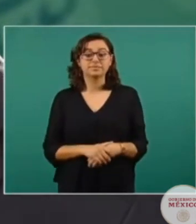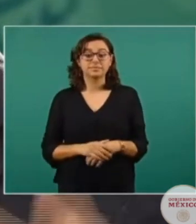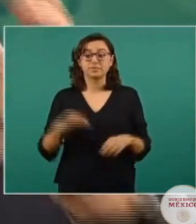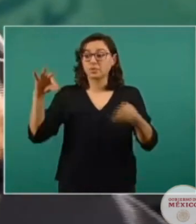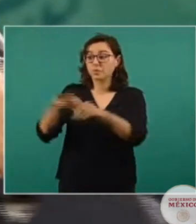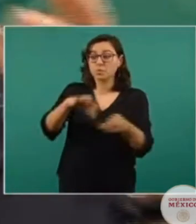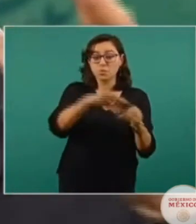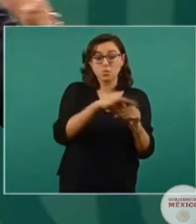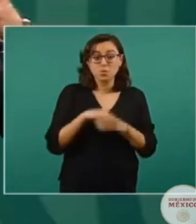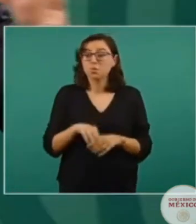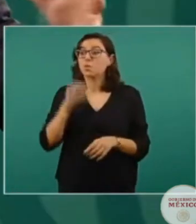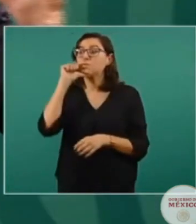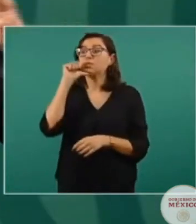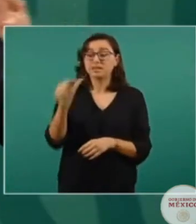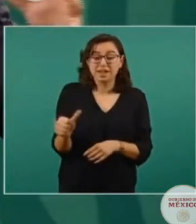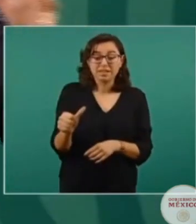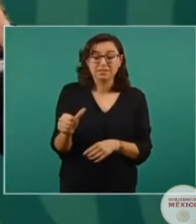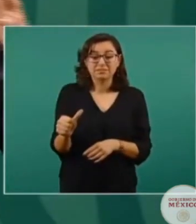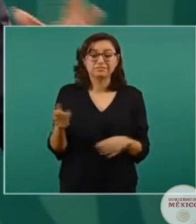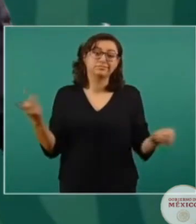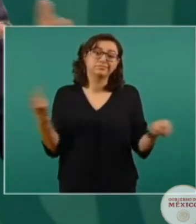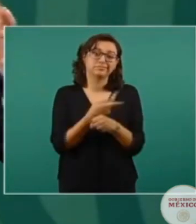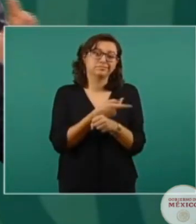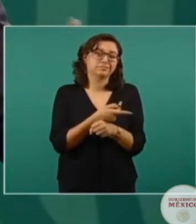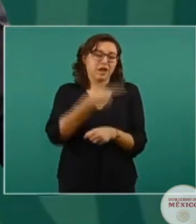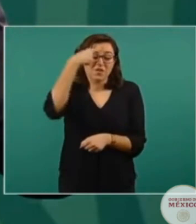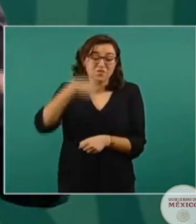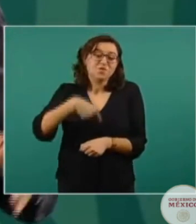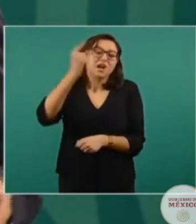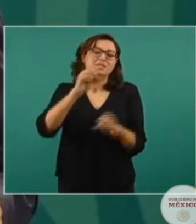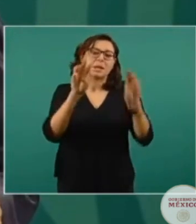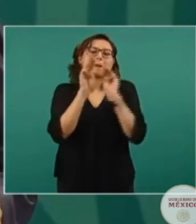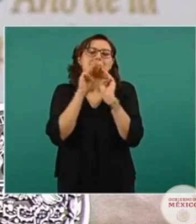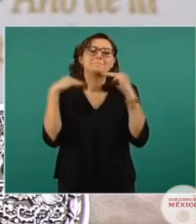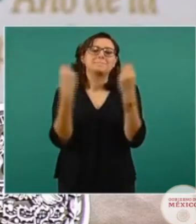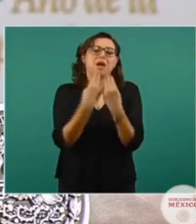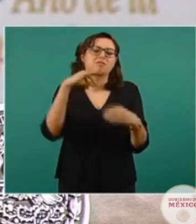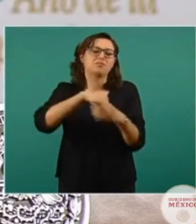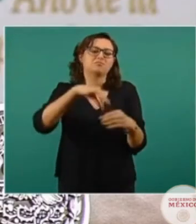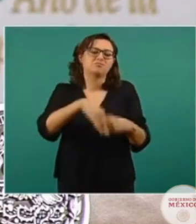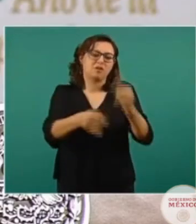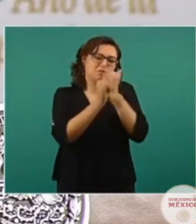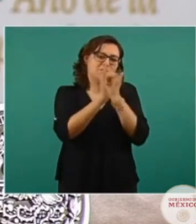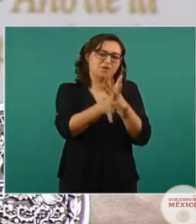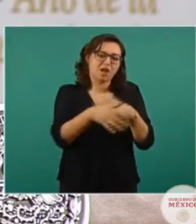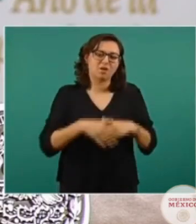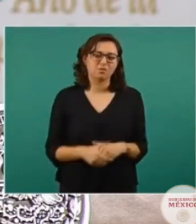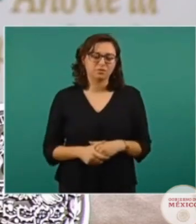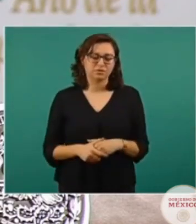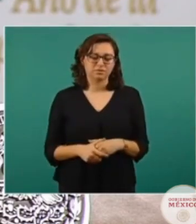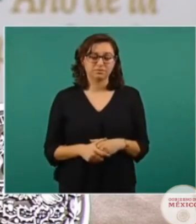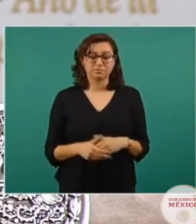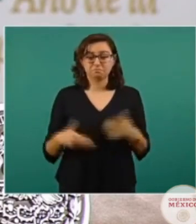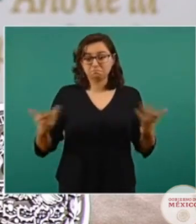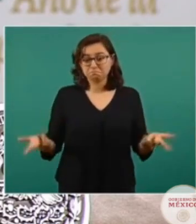dominan los de la mafia las elecciones. Ya sea la mafia